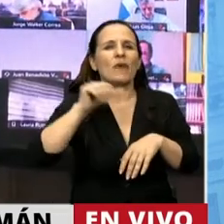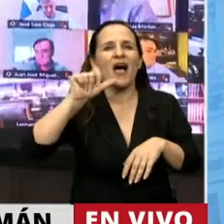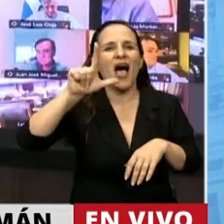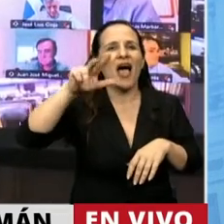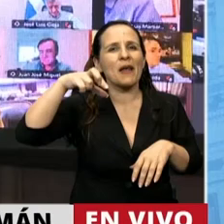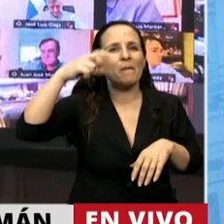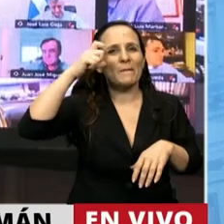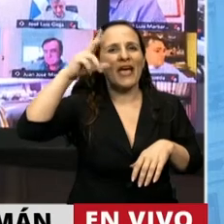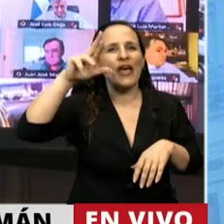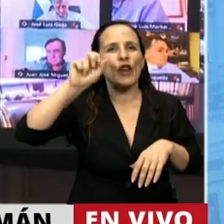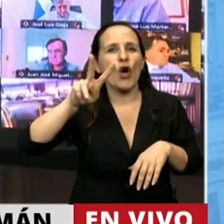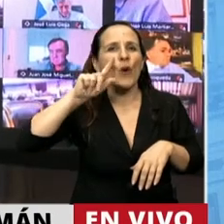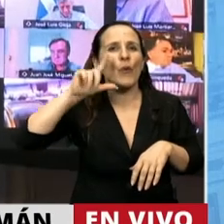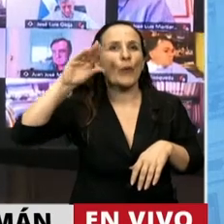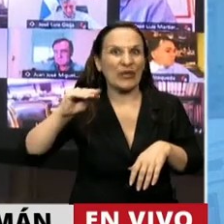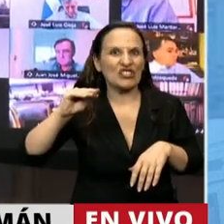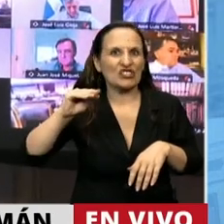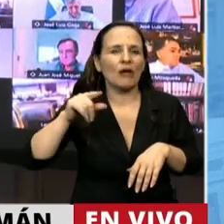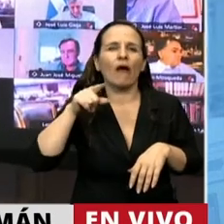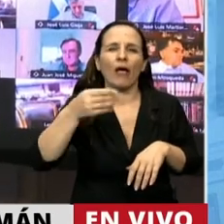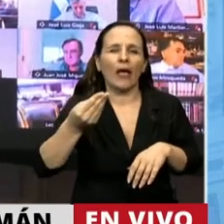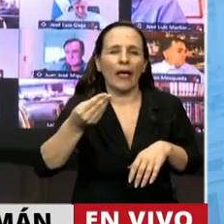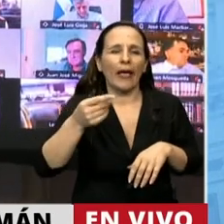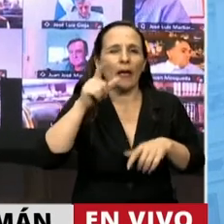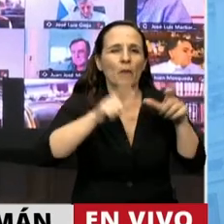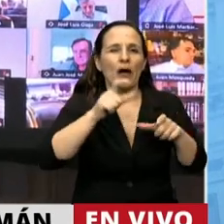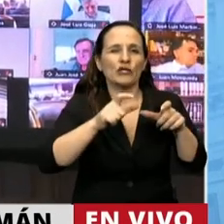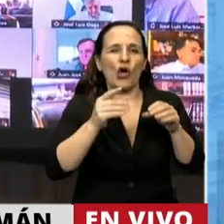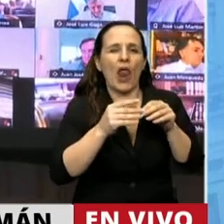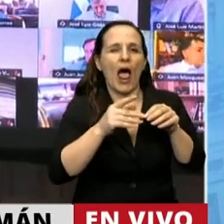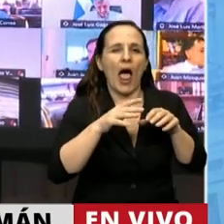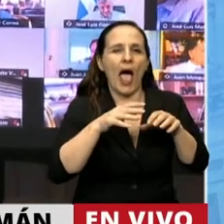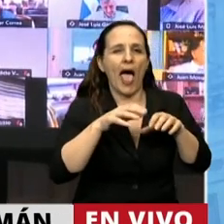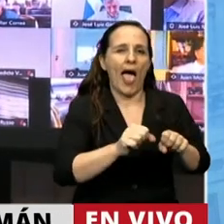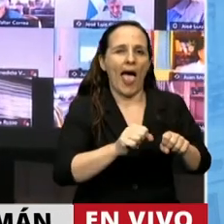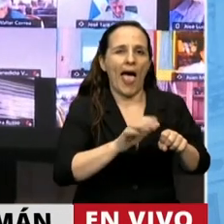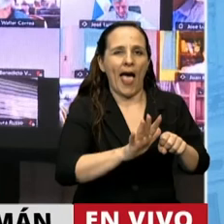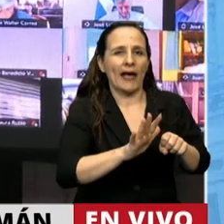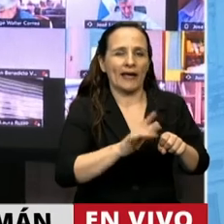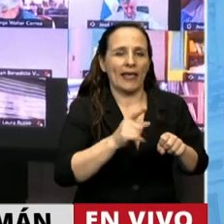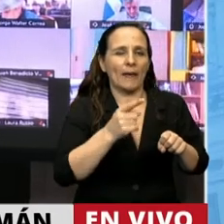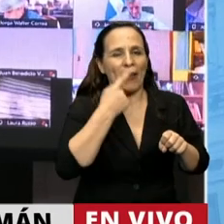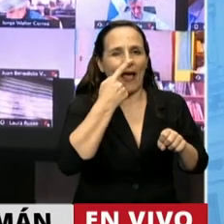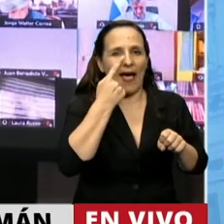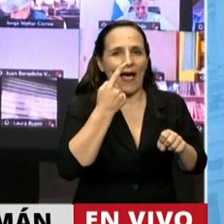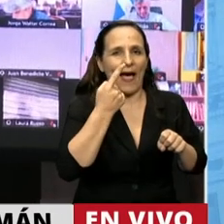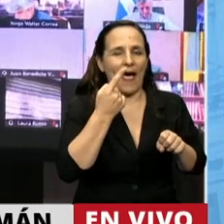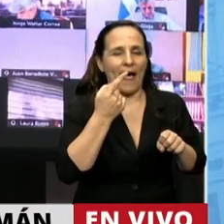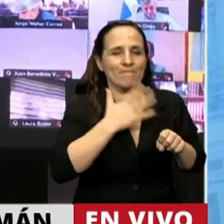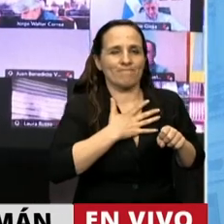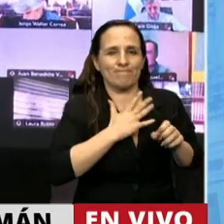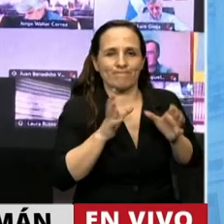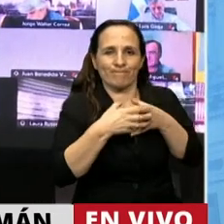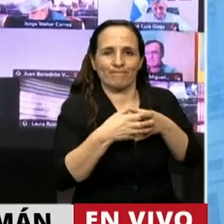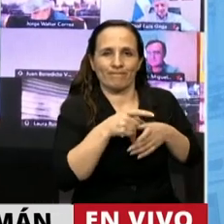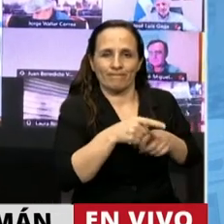Y los miembros de estos poderes se aferran a sus sillones con la misma pasión que hacen crecer sus intereses. En mi provincia,